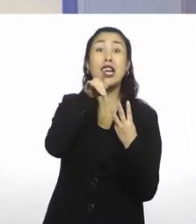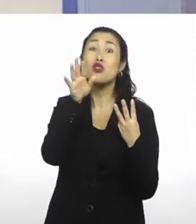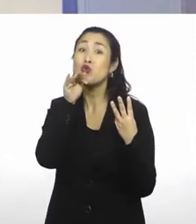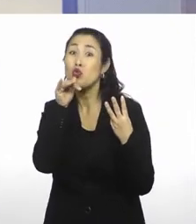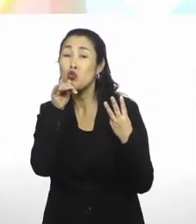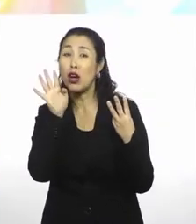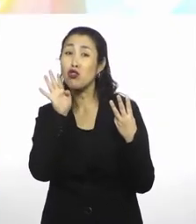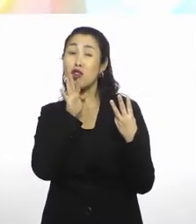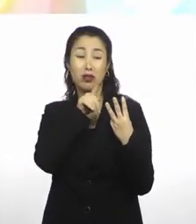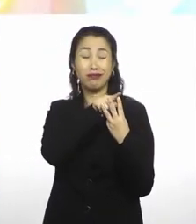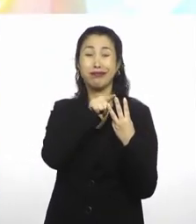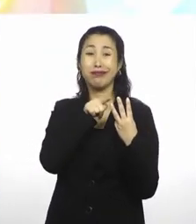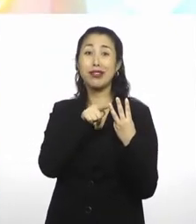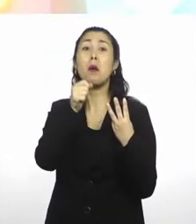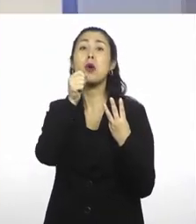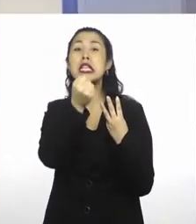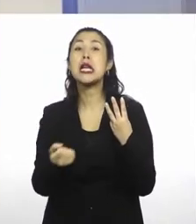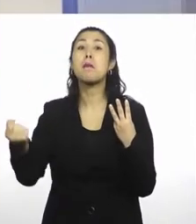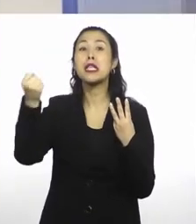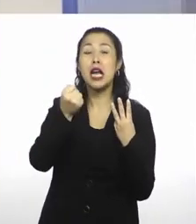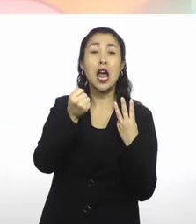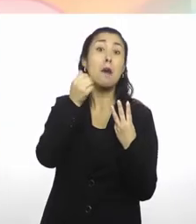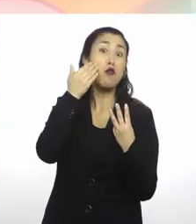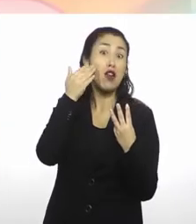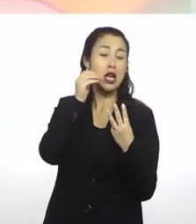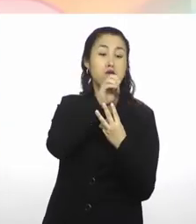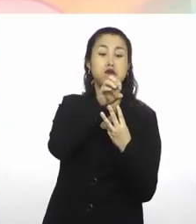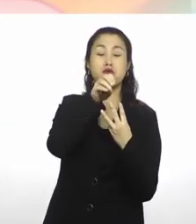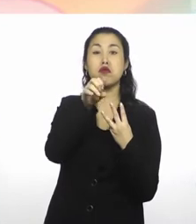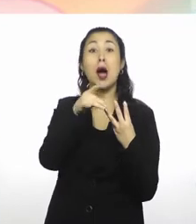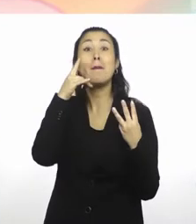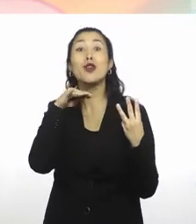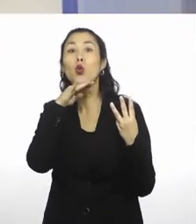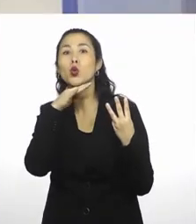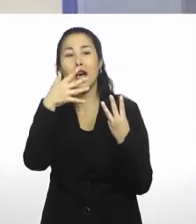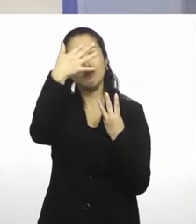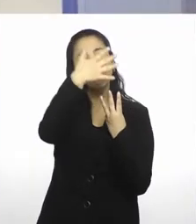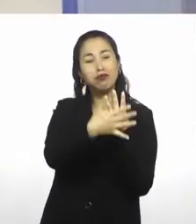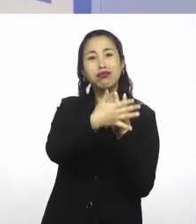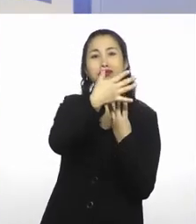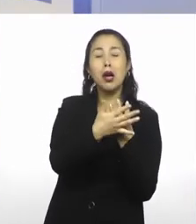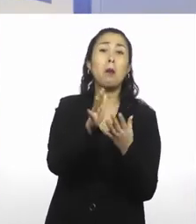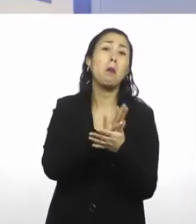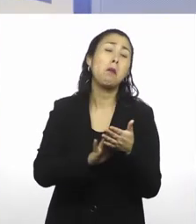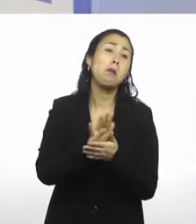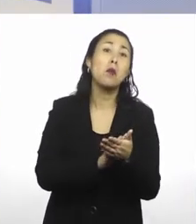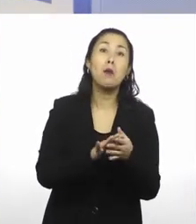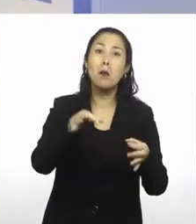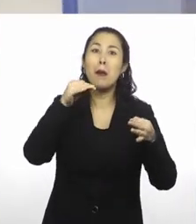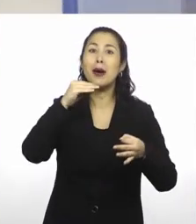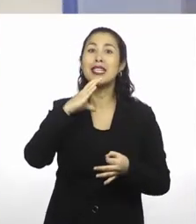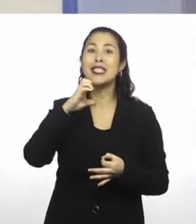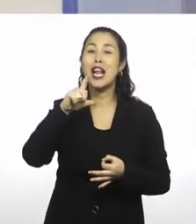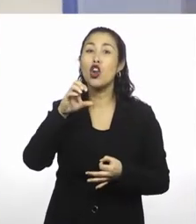estas ampolletas, puedes reemplazarlas por luz blanca, pero tienes que utilizar una especie de filtro. Puede ser, por ejemplo, papel celofán de estos